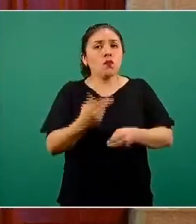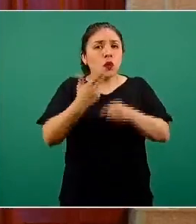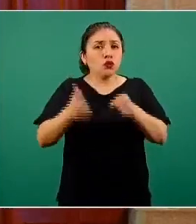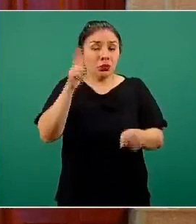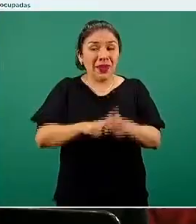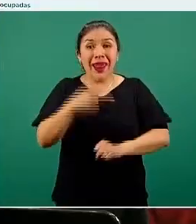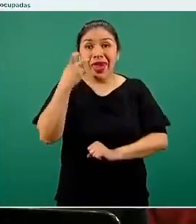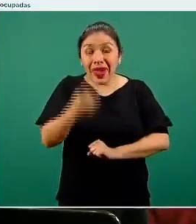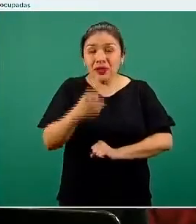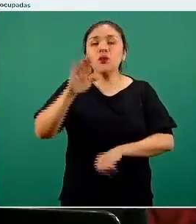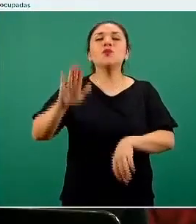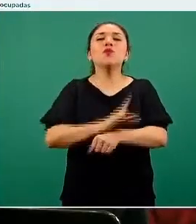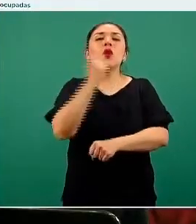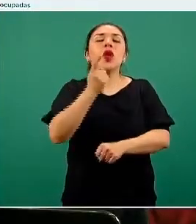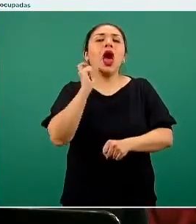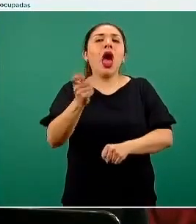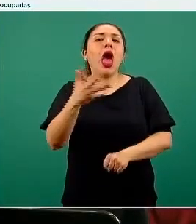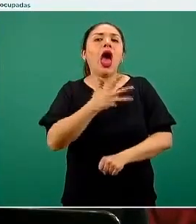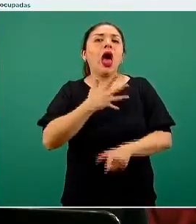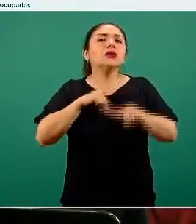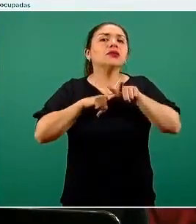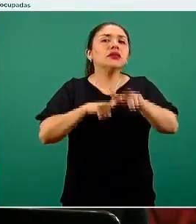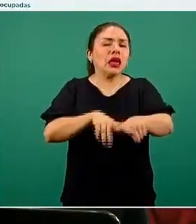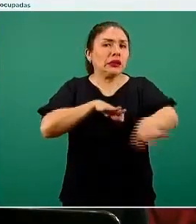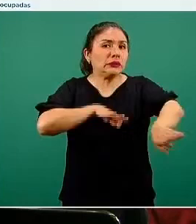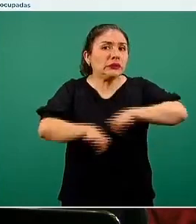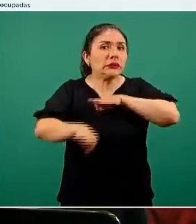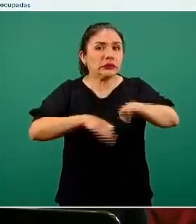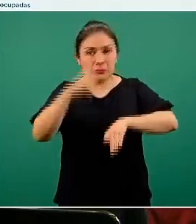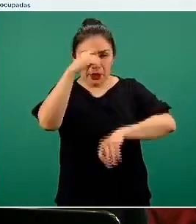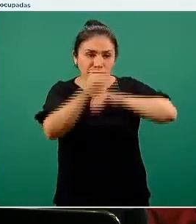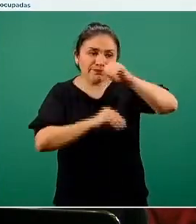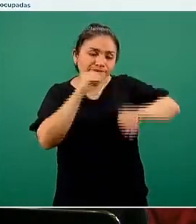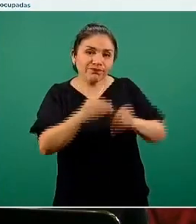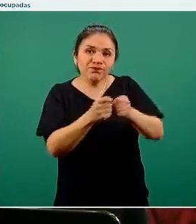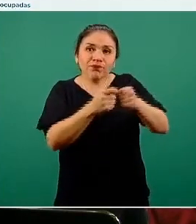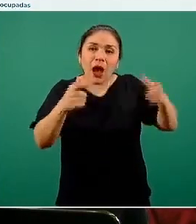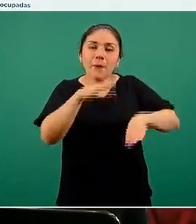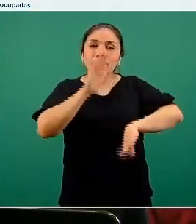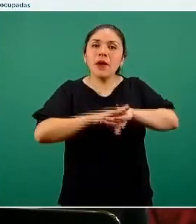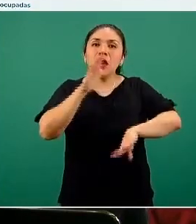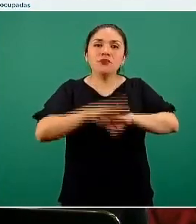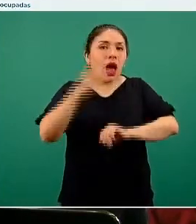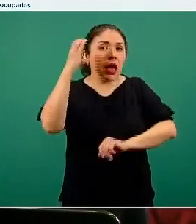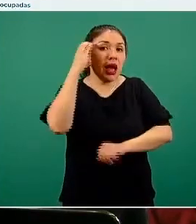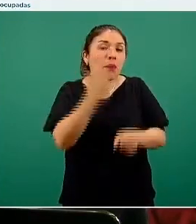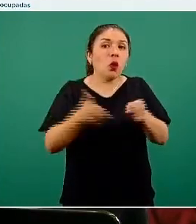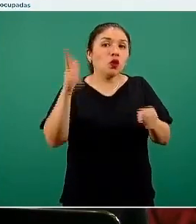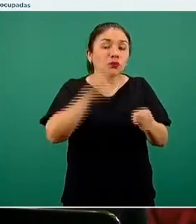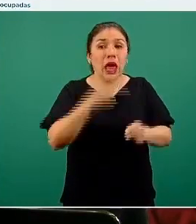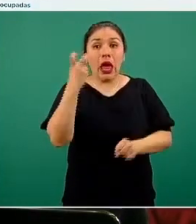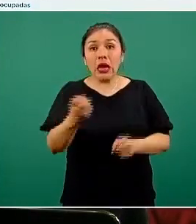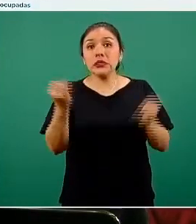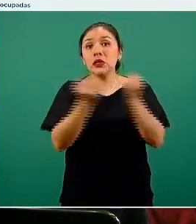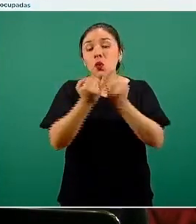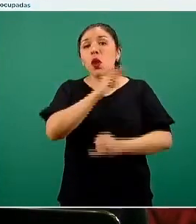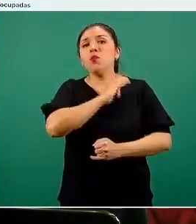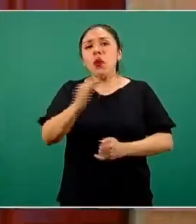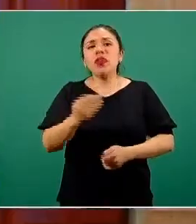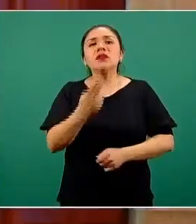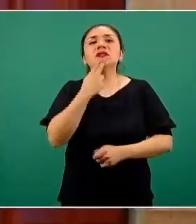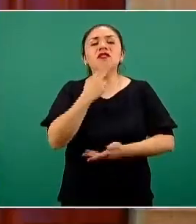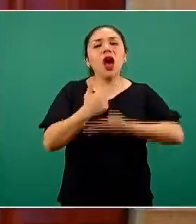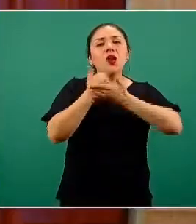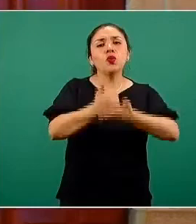Y esto es precisamente porque se mantiene el trabajo de reconversión y expansión. Y aquí también pudiera contribuir